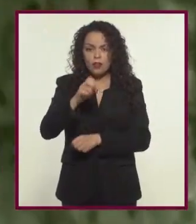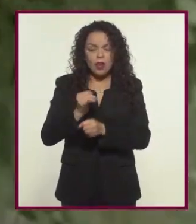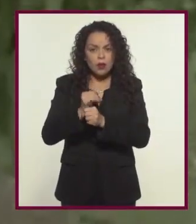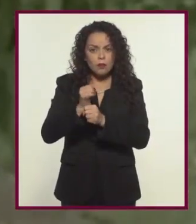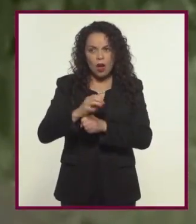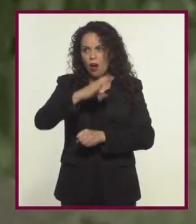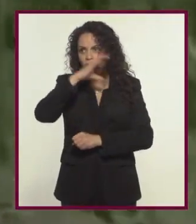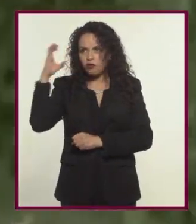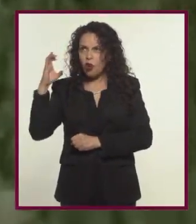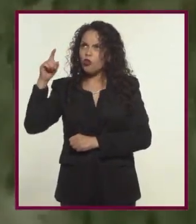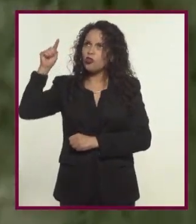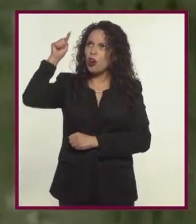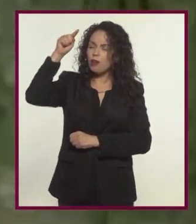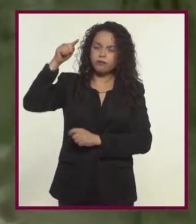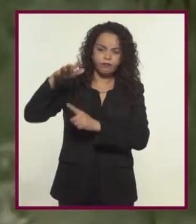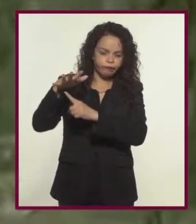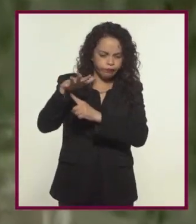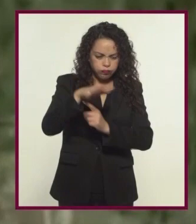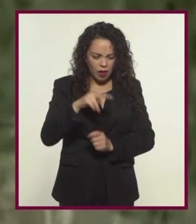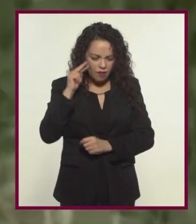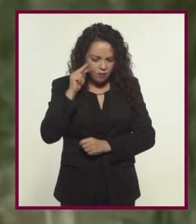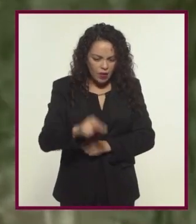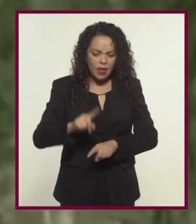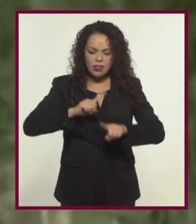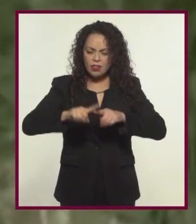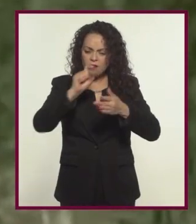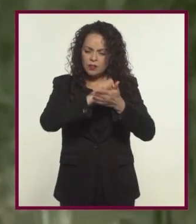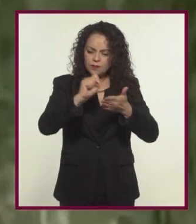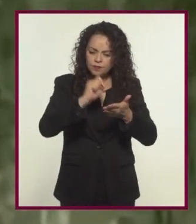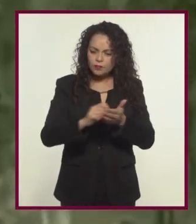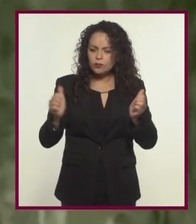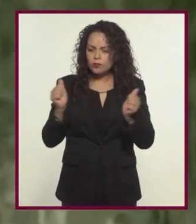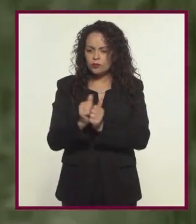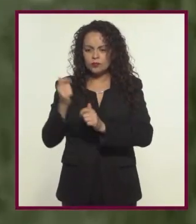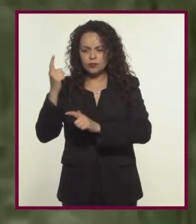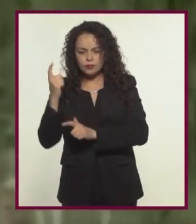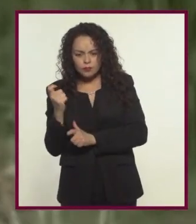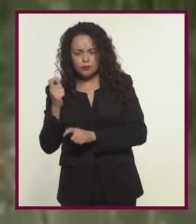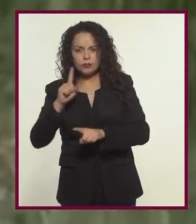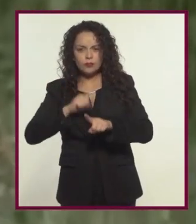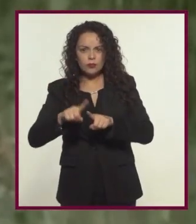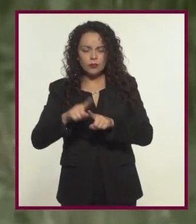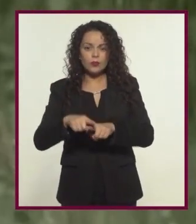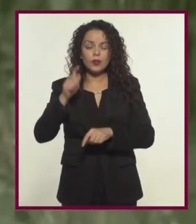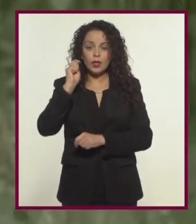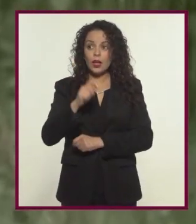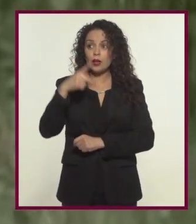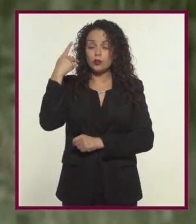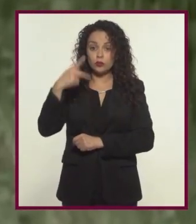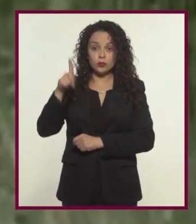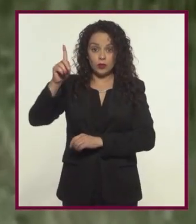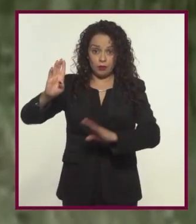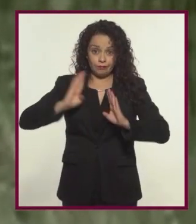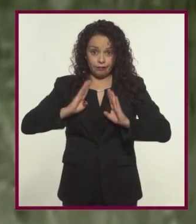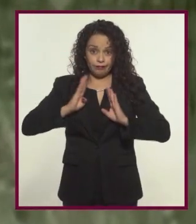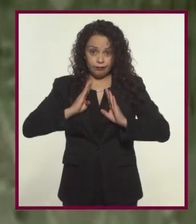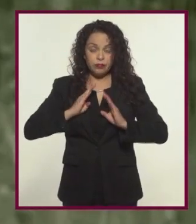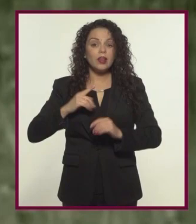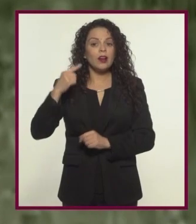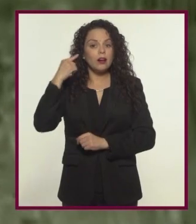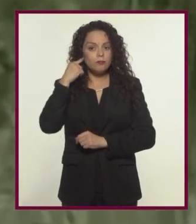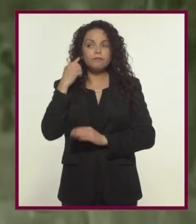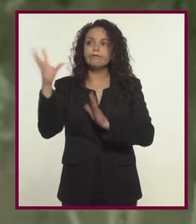con informes de investigación fotos de satélite artículos detalles del armamento grabaciones originales del